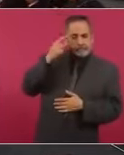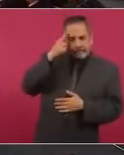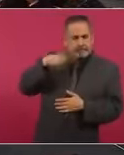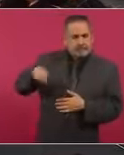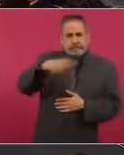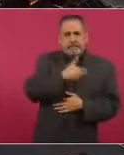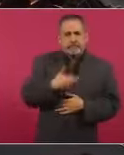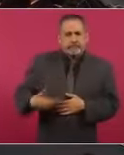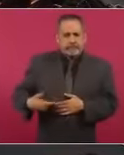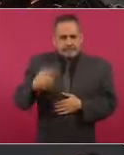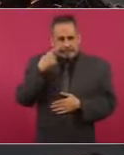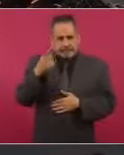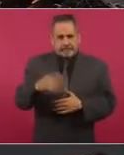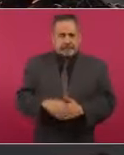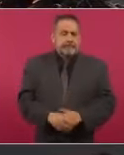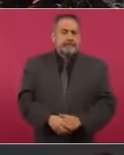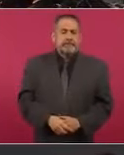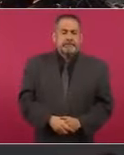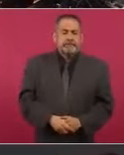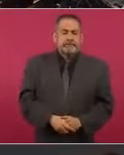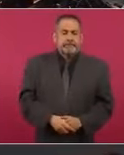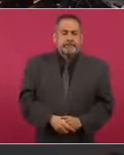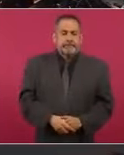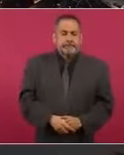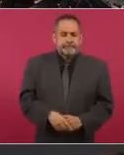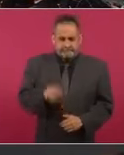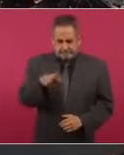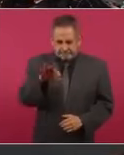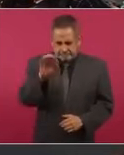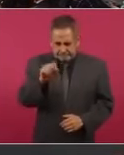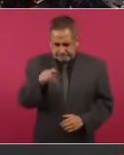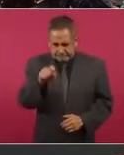ahí debe estar,